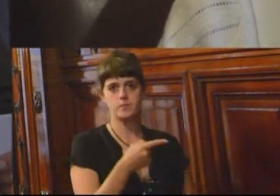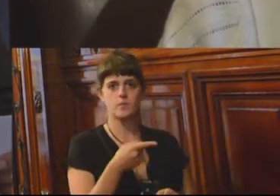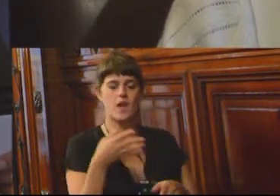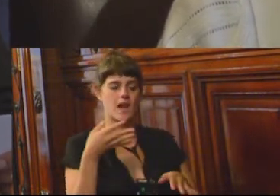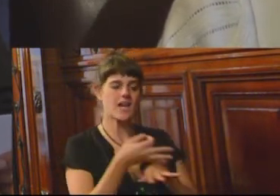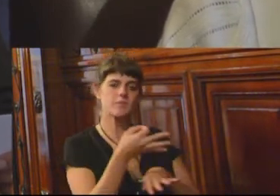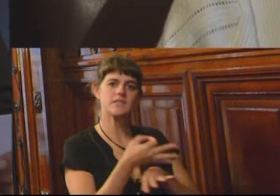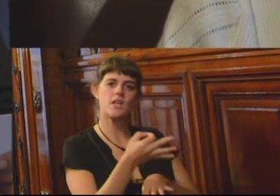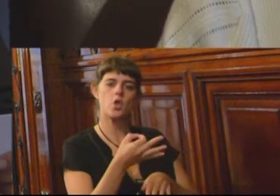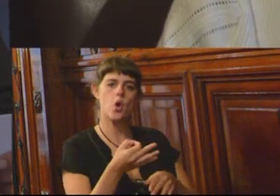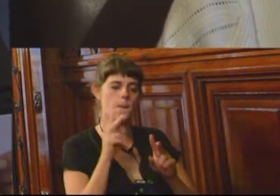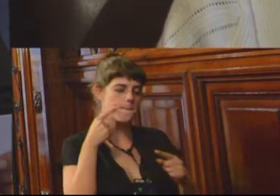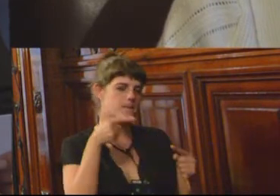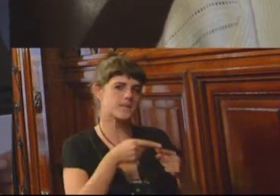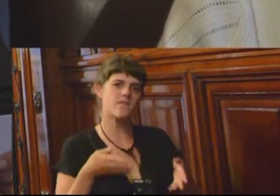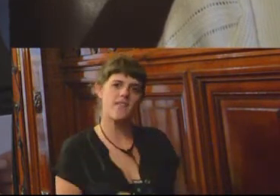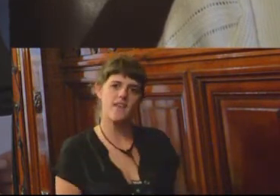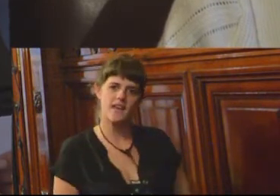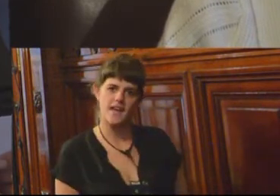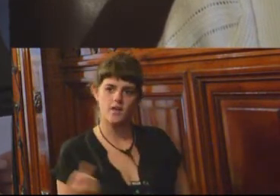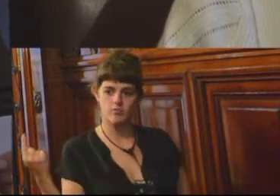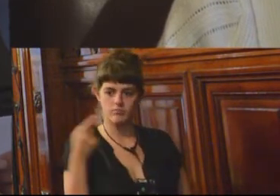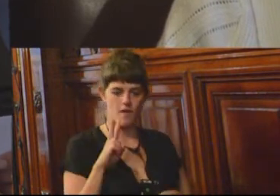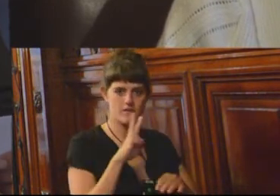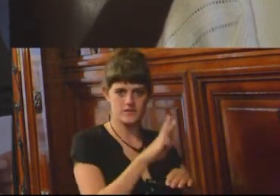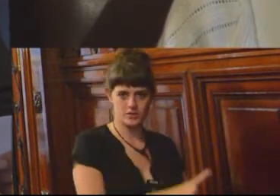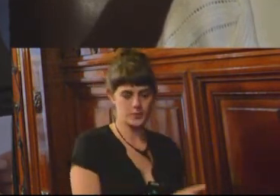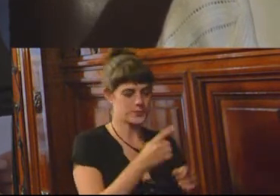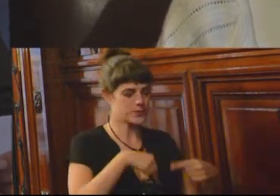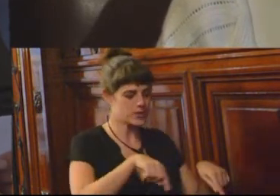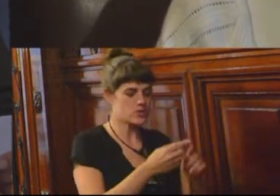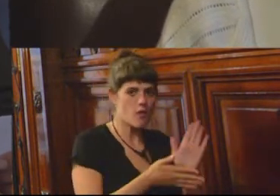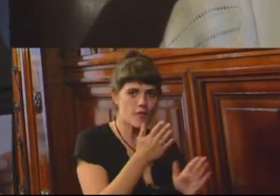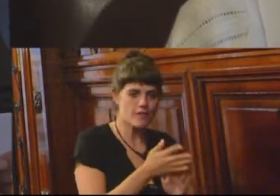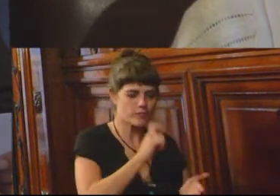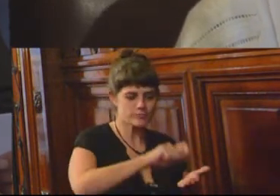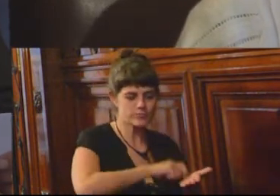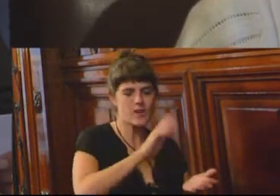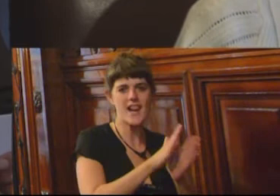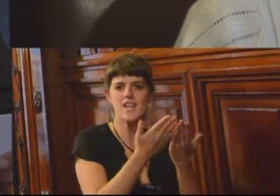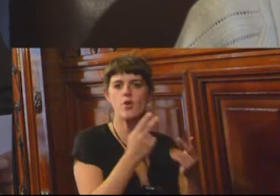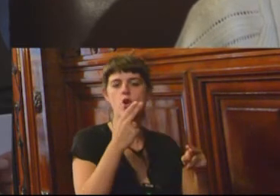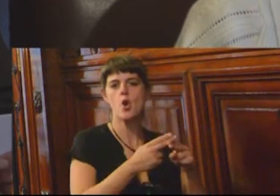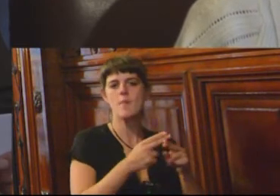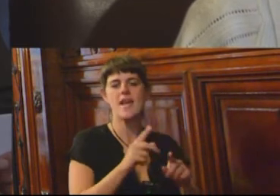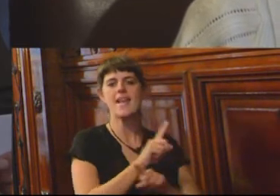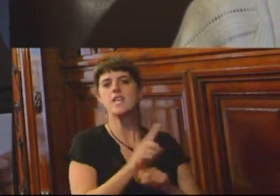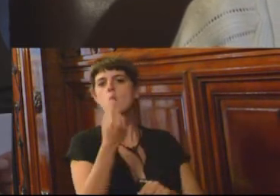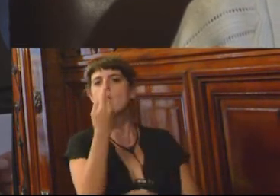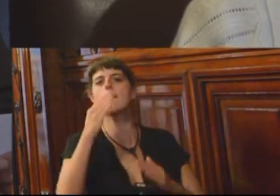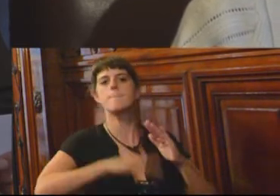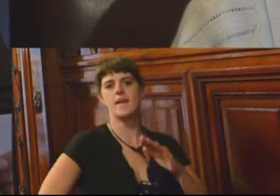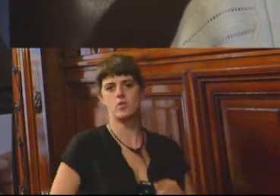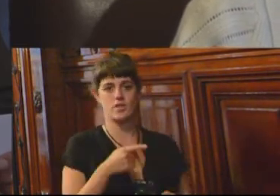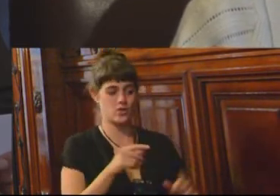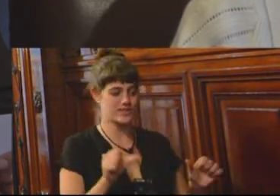doctor Conti, y próximamente editarán un libro titulado Ni una menos en el pabellón 4, donde escribieron historias de ficción para combatir el